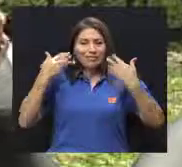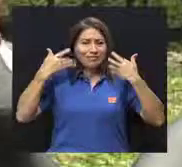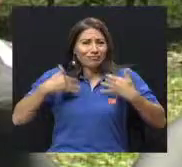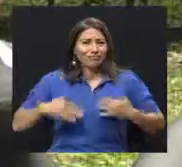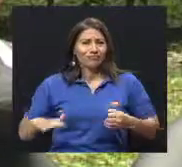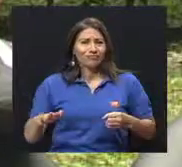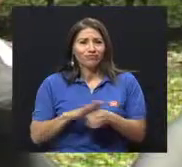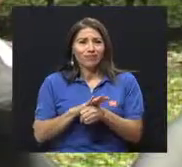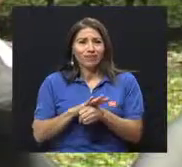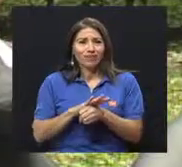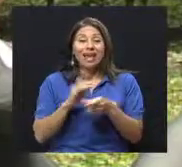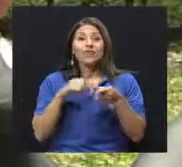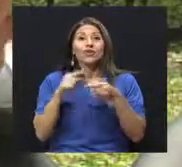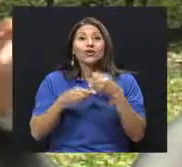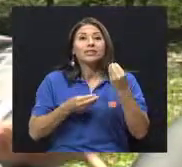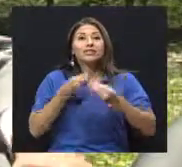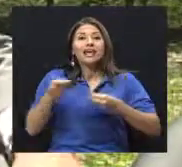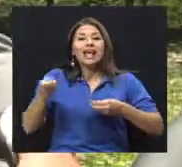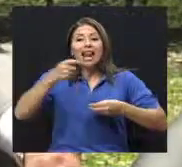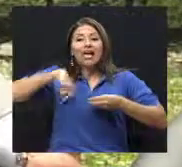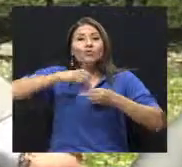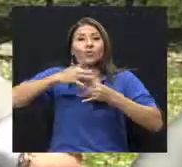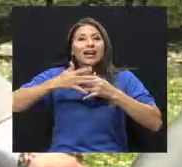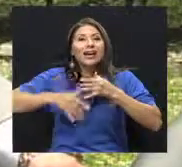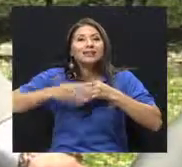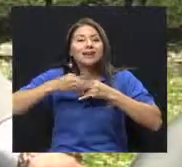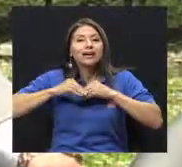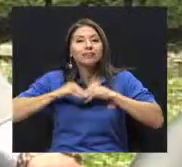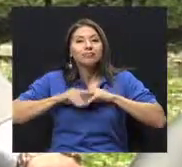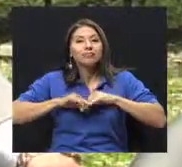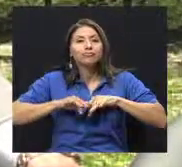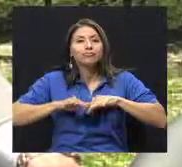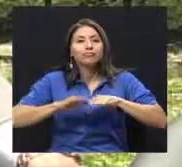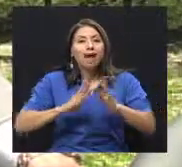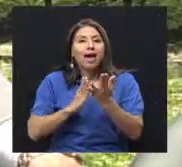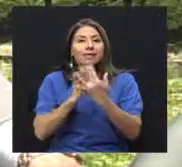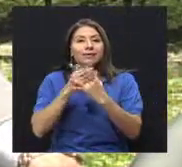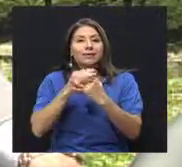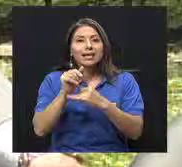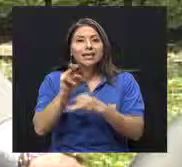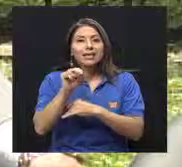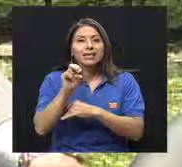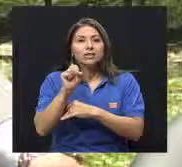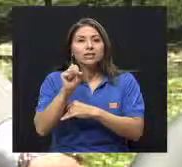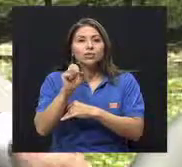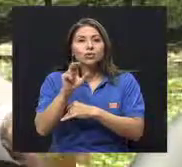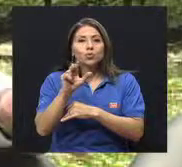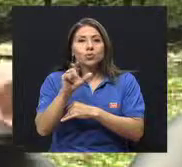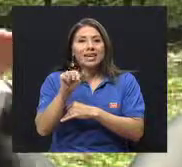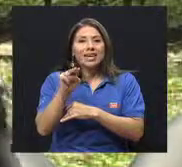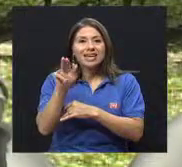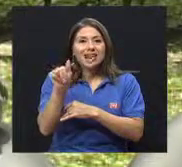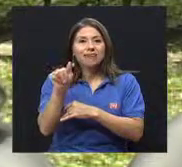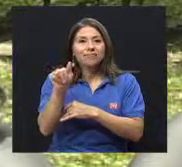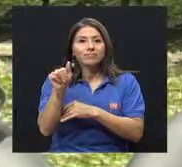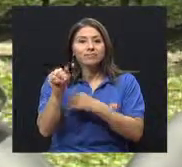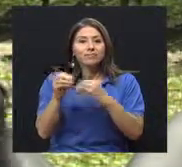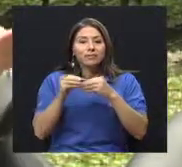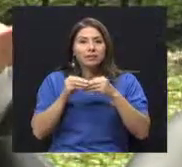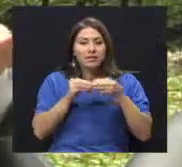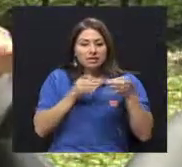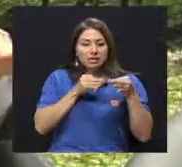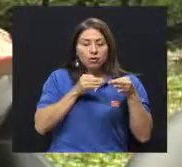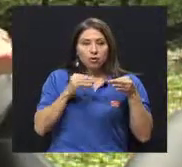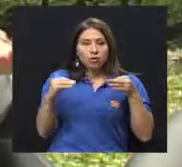sangre, la insulina le abre la puerta, la célula adquiere esa glucosa y la convierte en un asunto